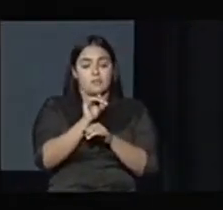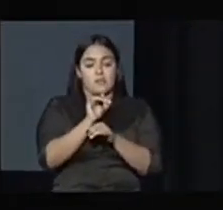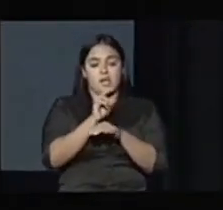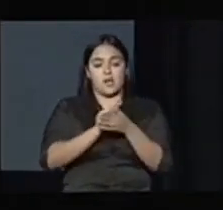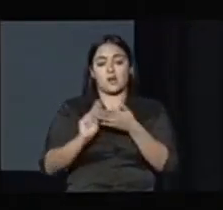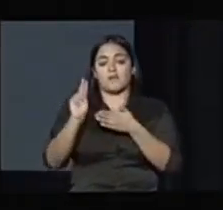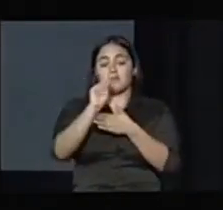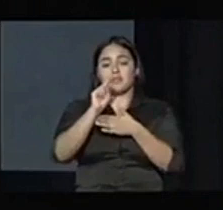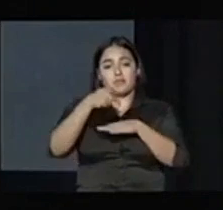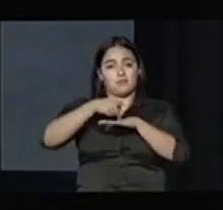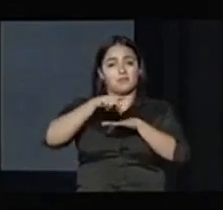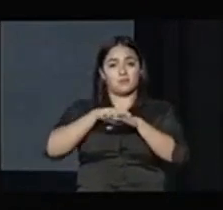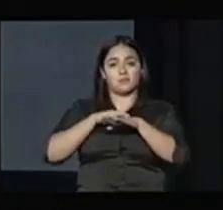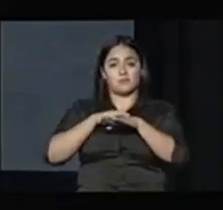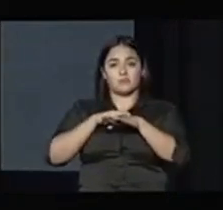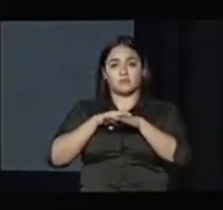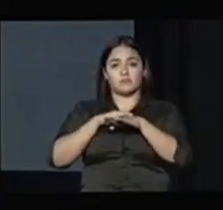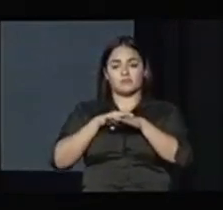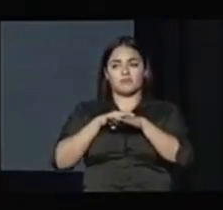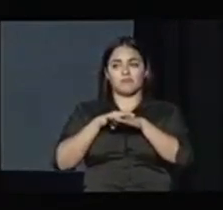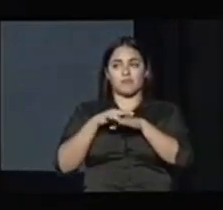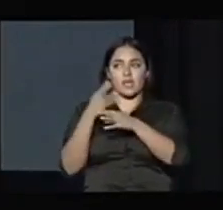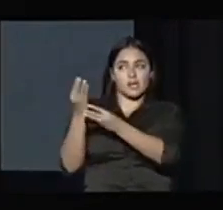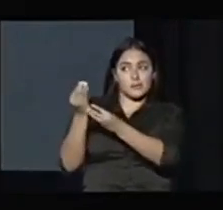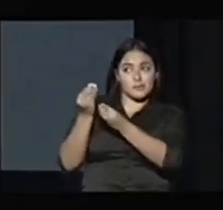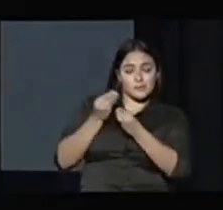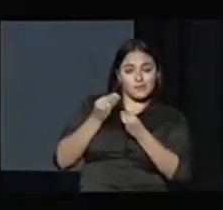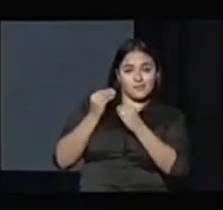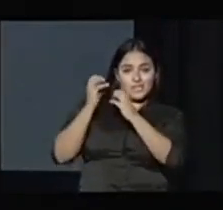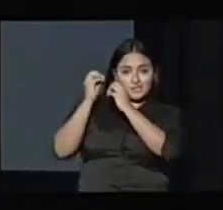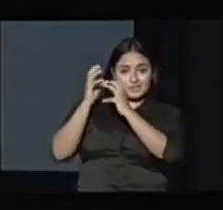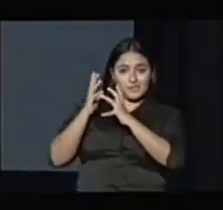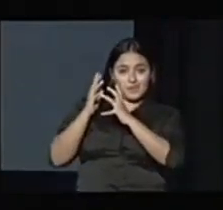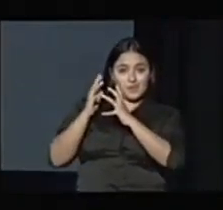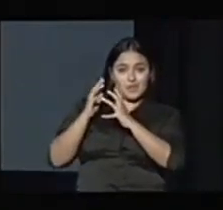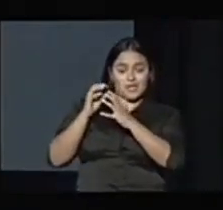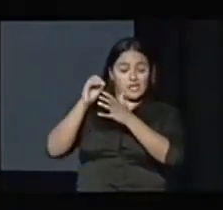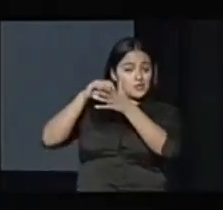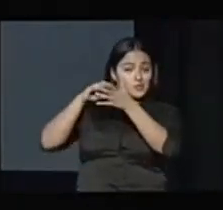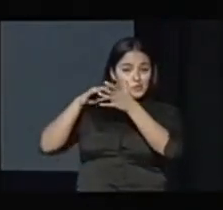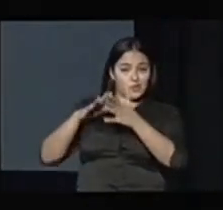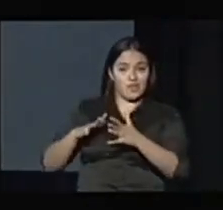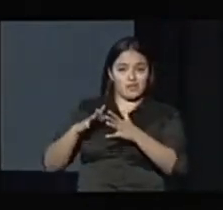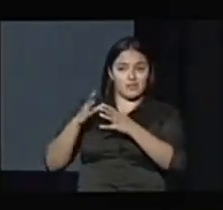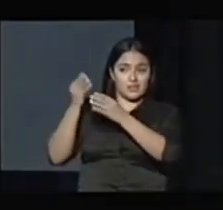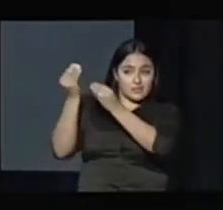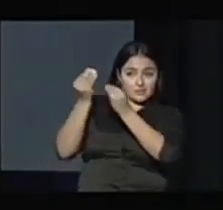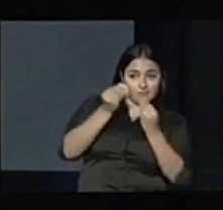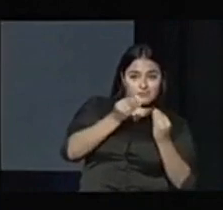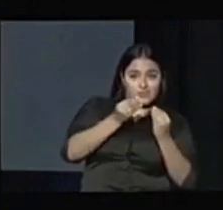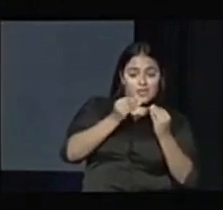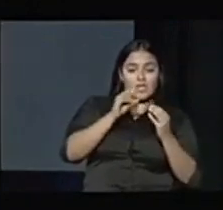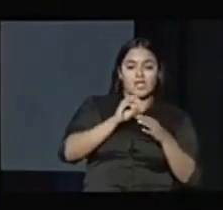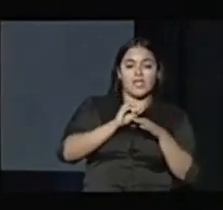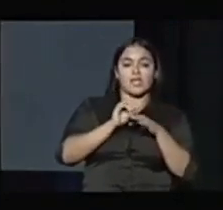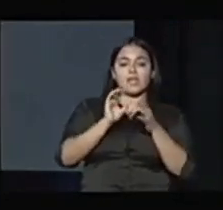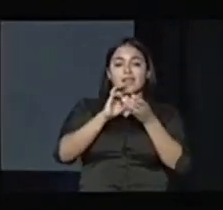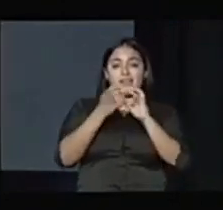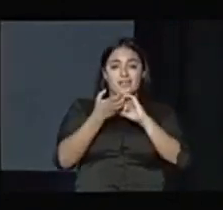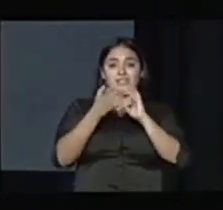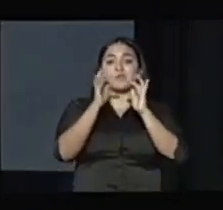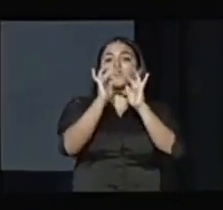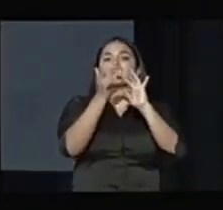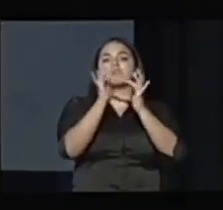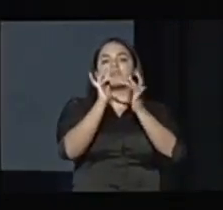ya que puede atraer más estudiantes de fuera de la isla ofrecer clases por internet y proveer profesores visitantes